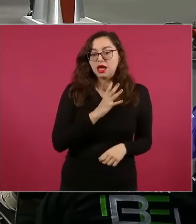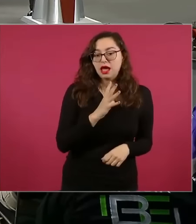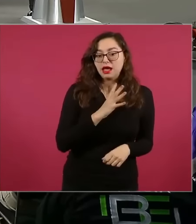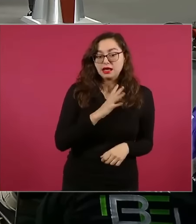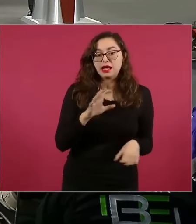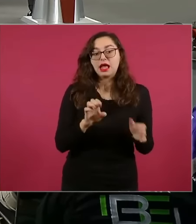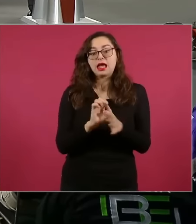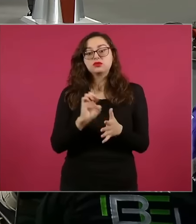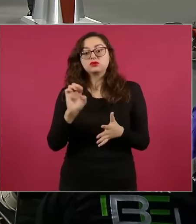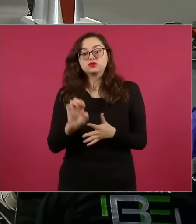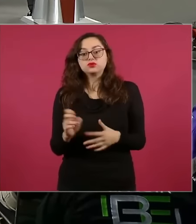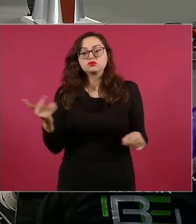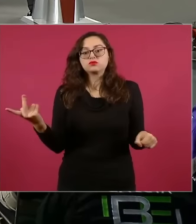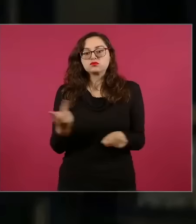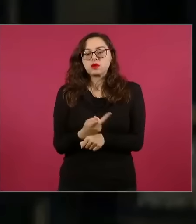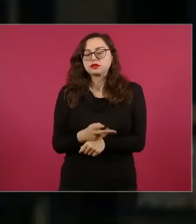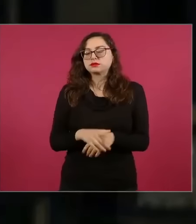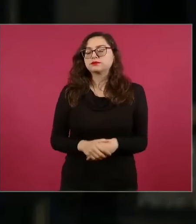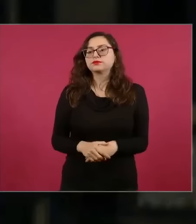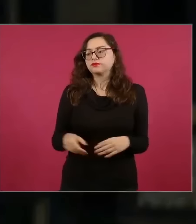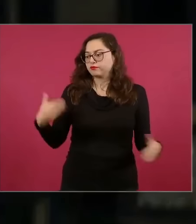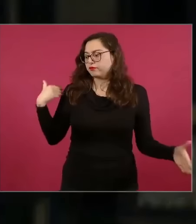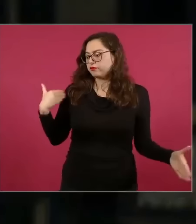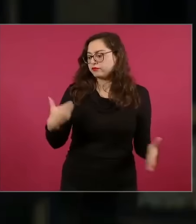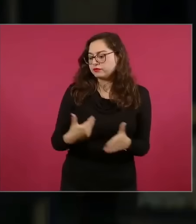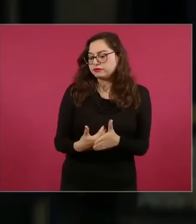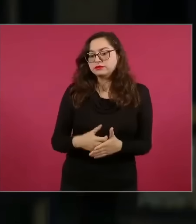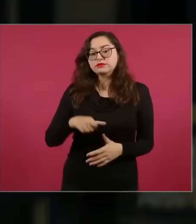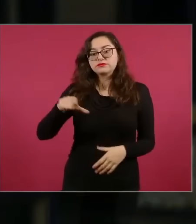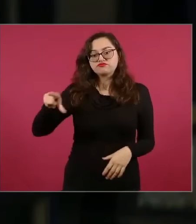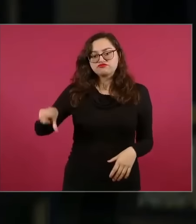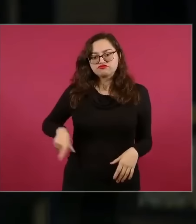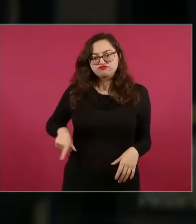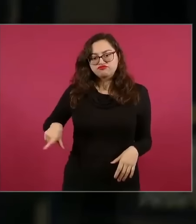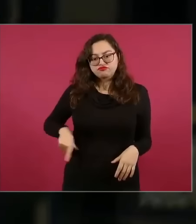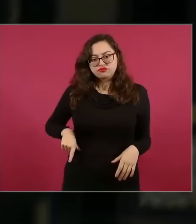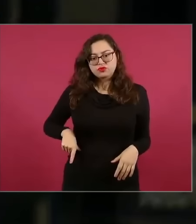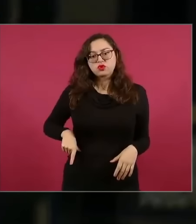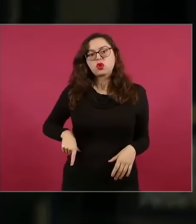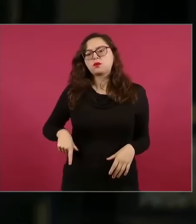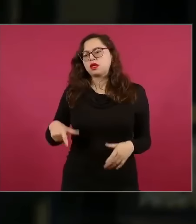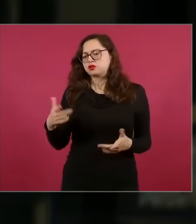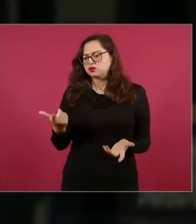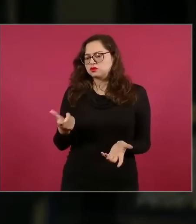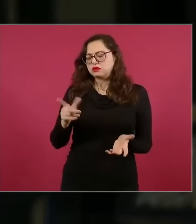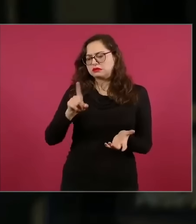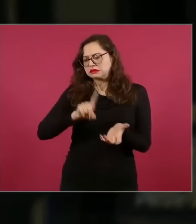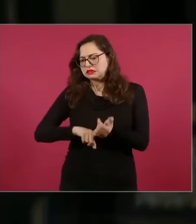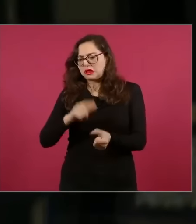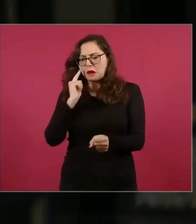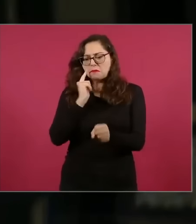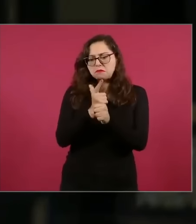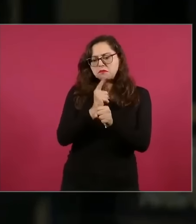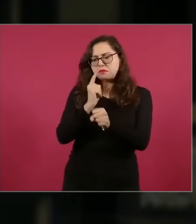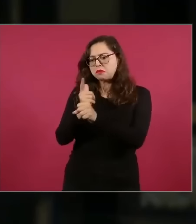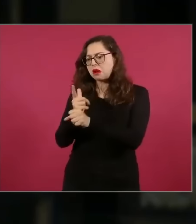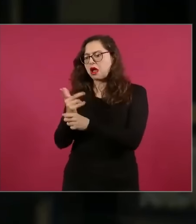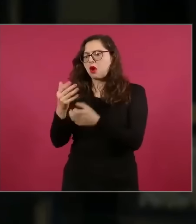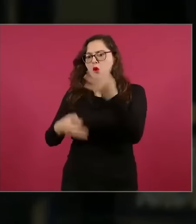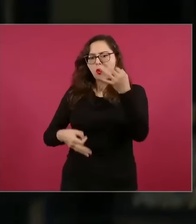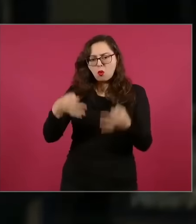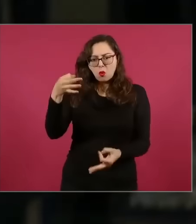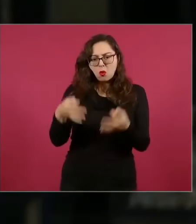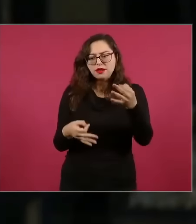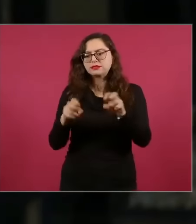presidente, si se han detectado casos de anomalías o de irregularidades que tengan que ver con jueces